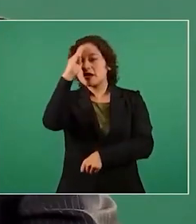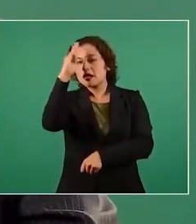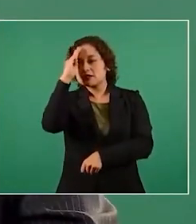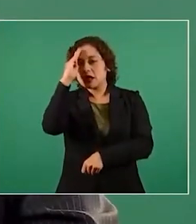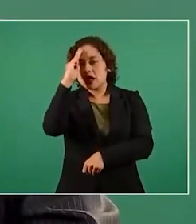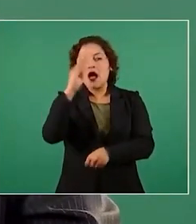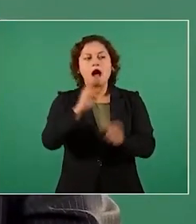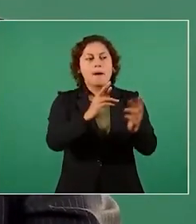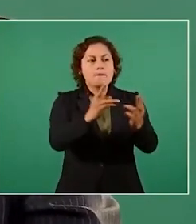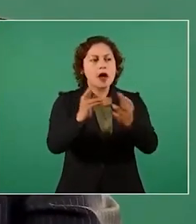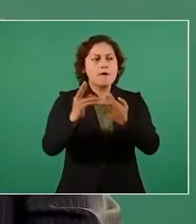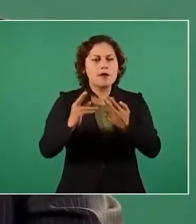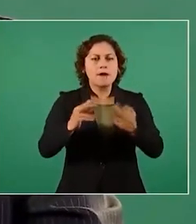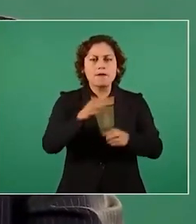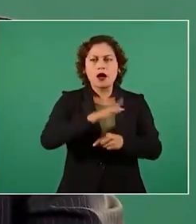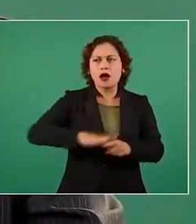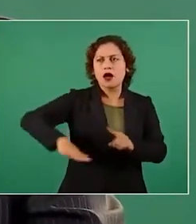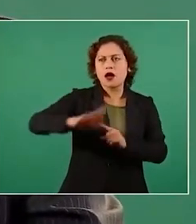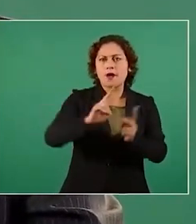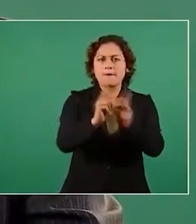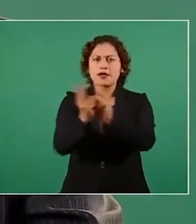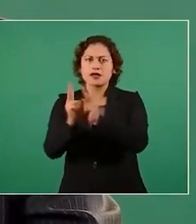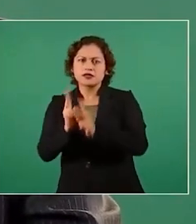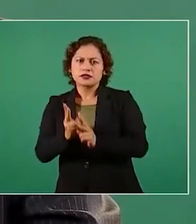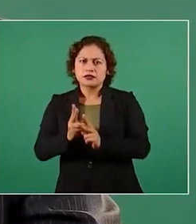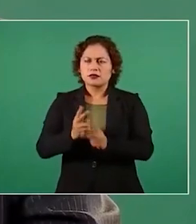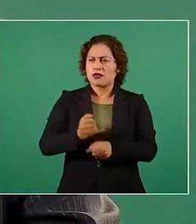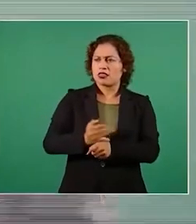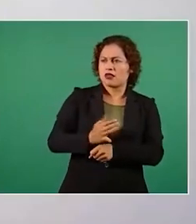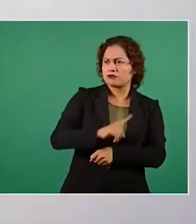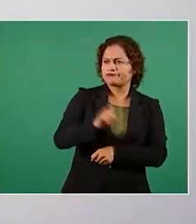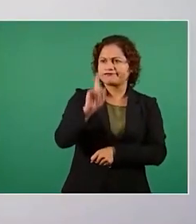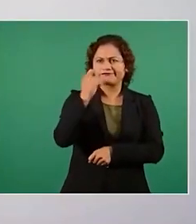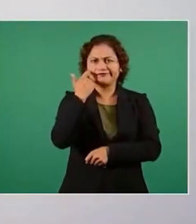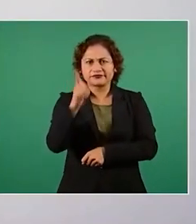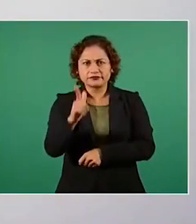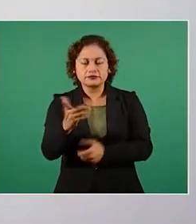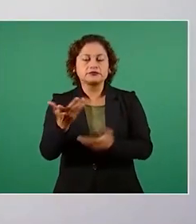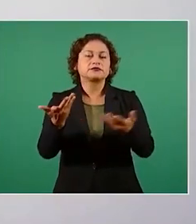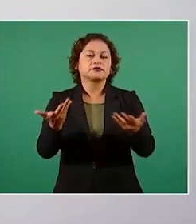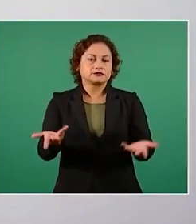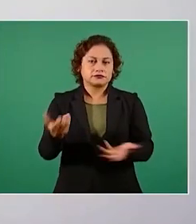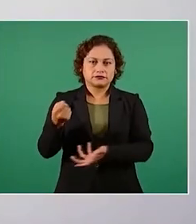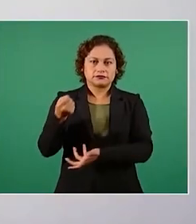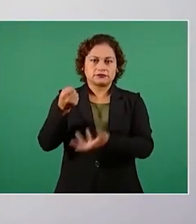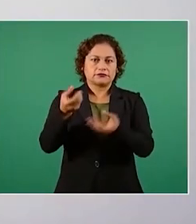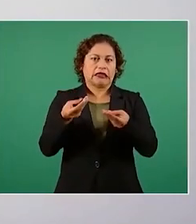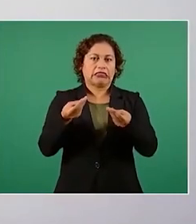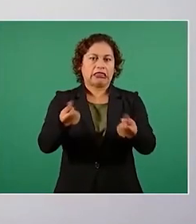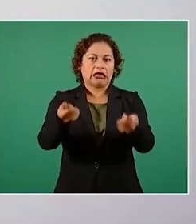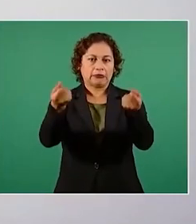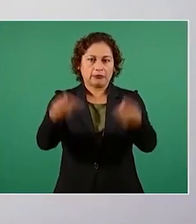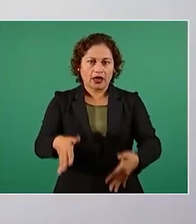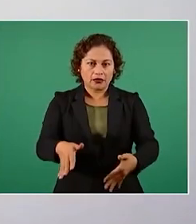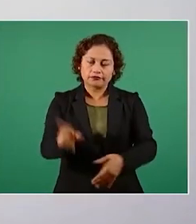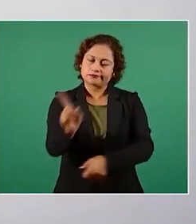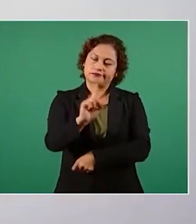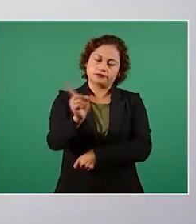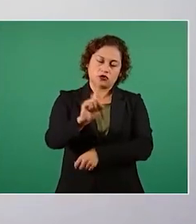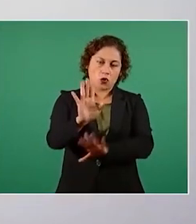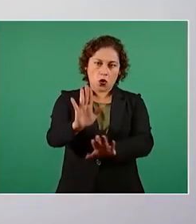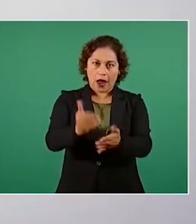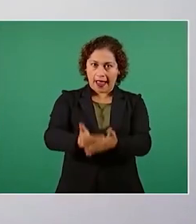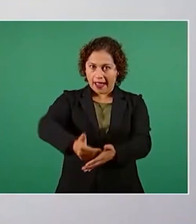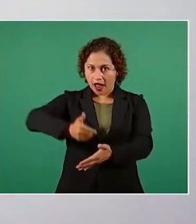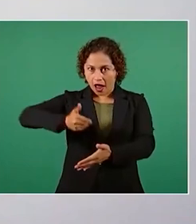se pierde dinero del erario no tiene que ser acuerdo entre todos